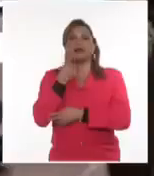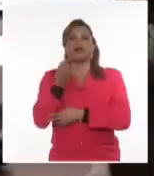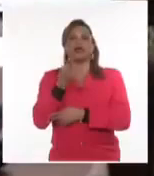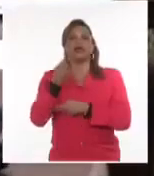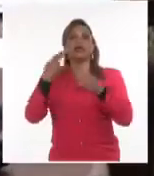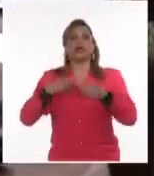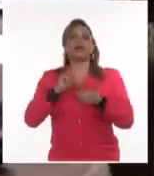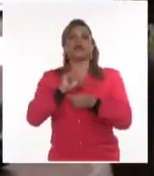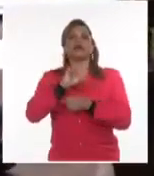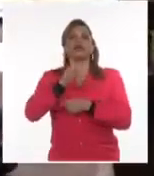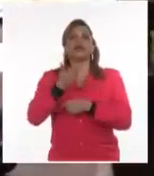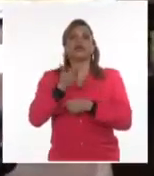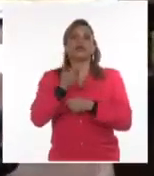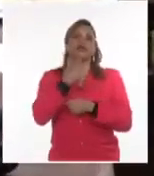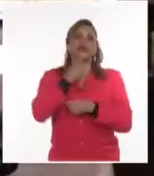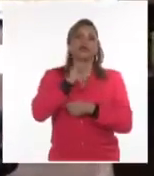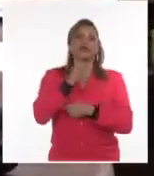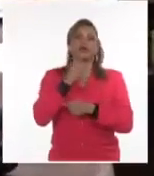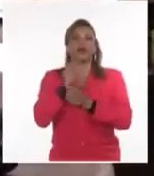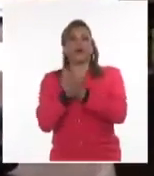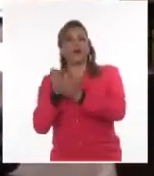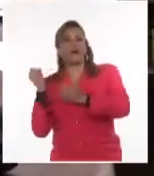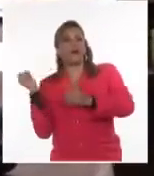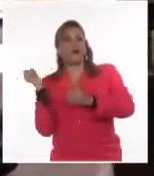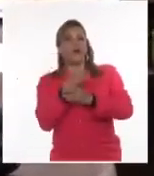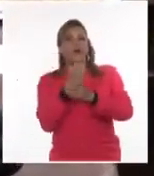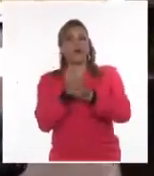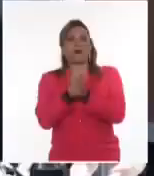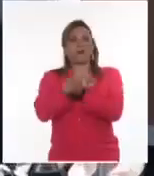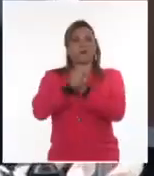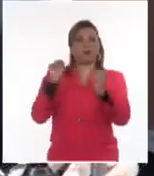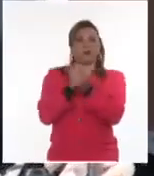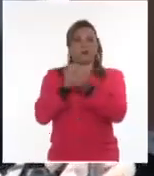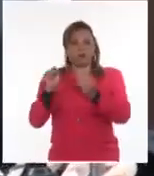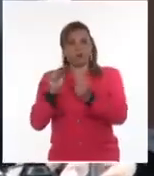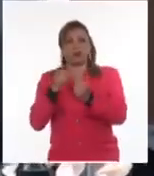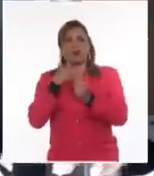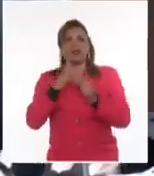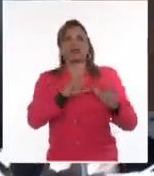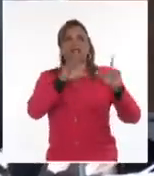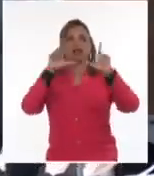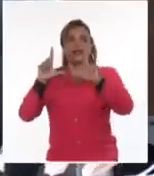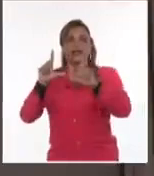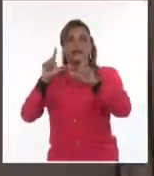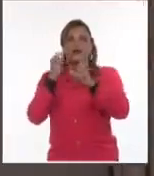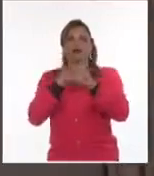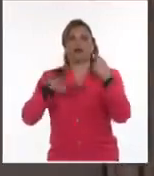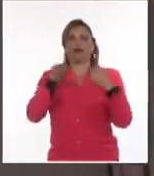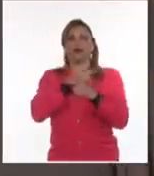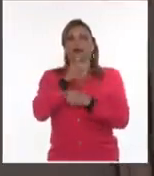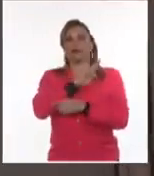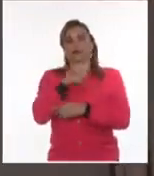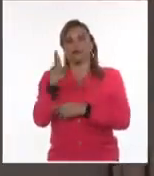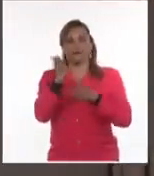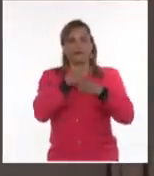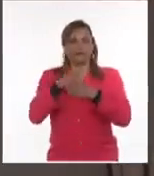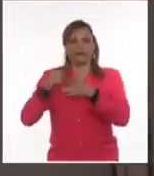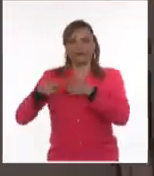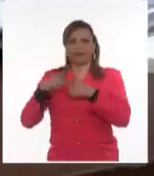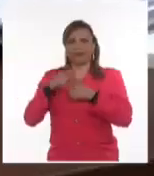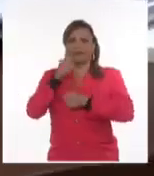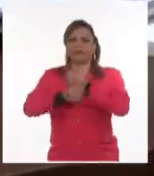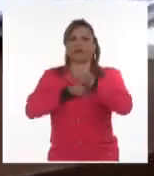Delitos, por actos cometidos con artefacto explosivo o mortífero, agentes químicos o biológicos u otros medios o